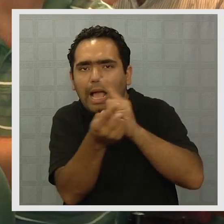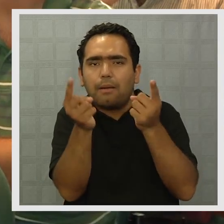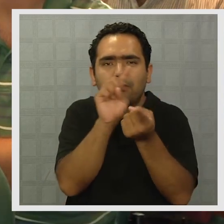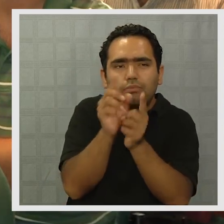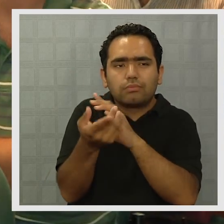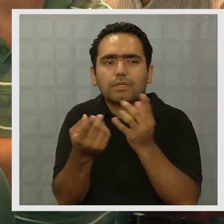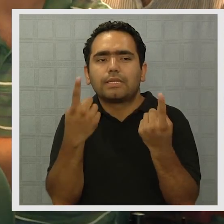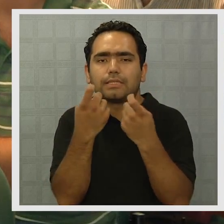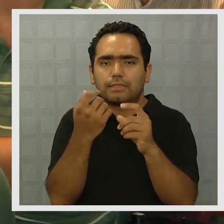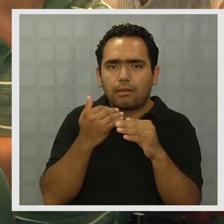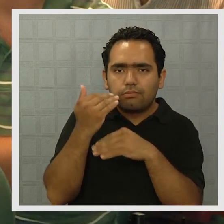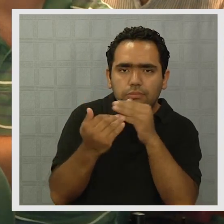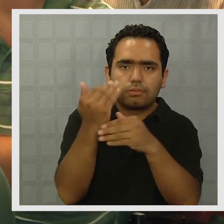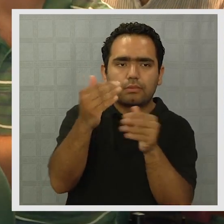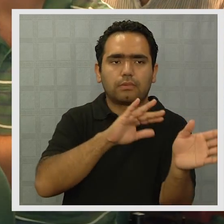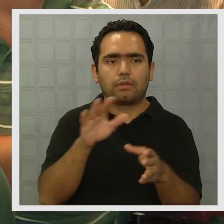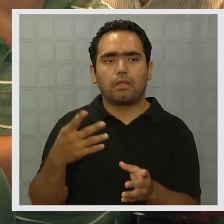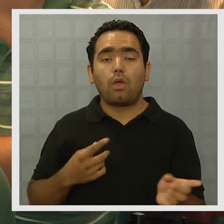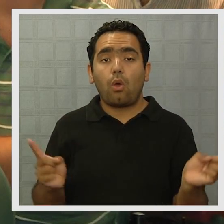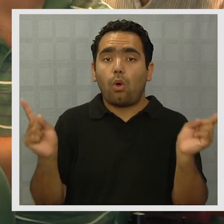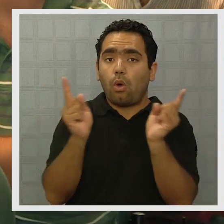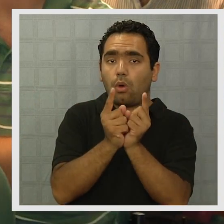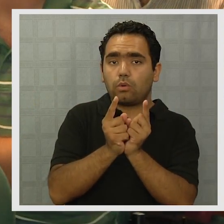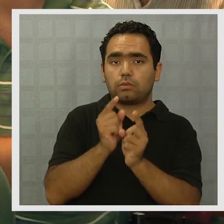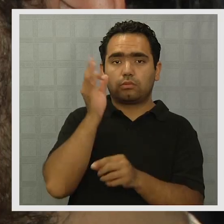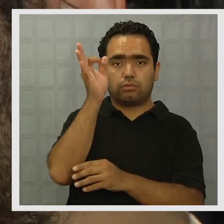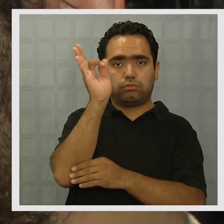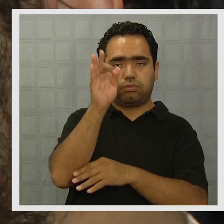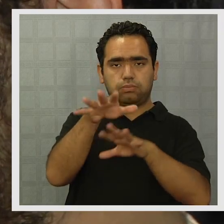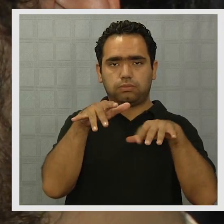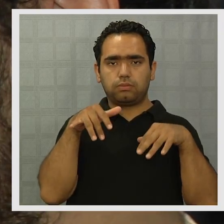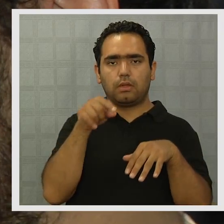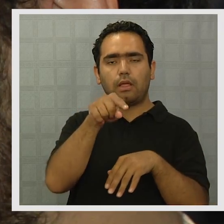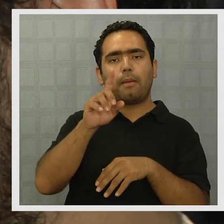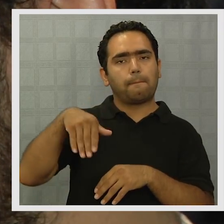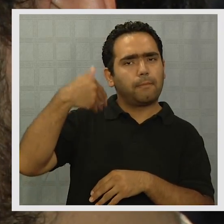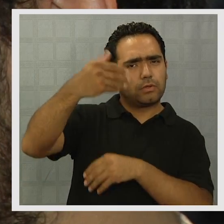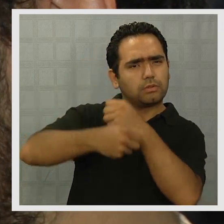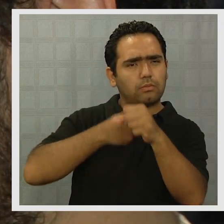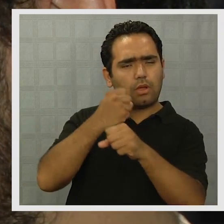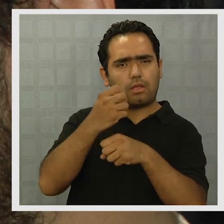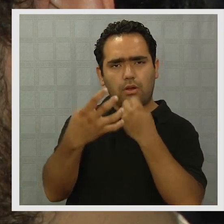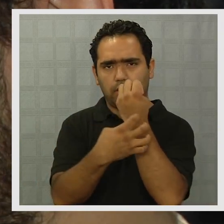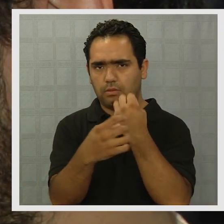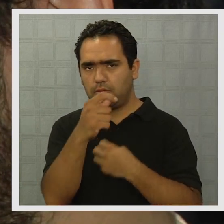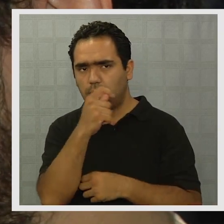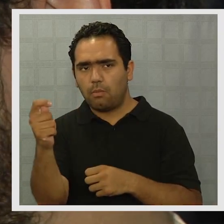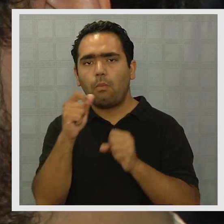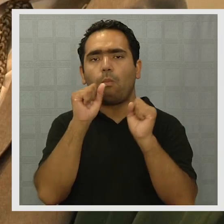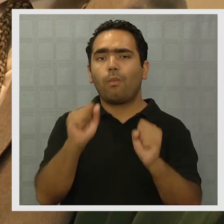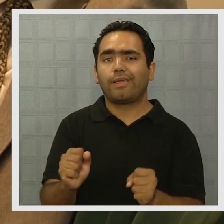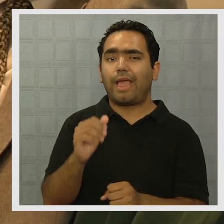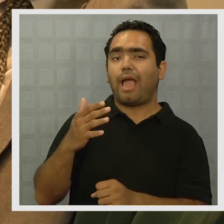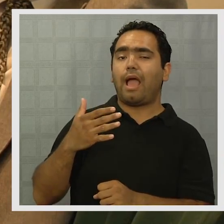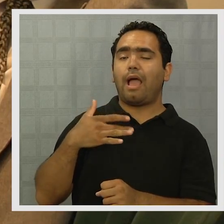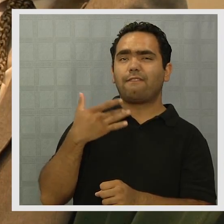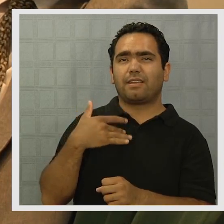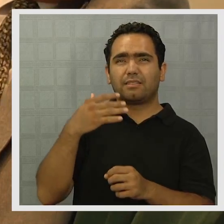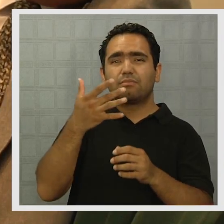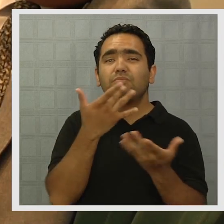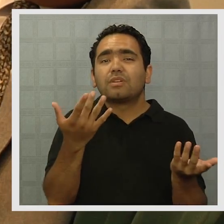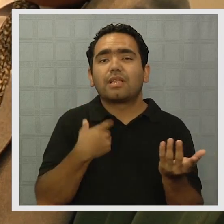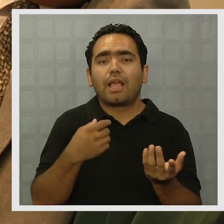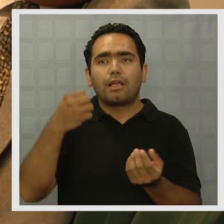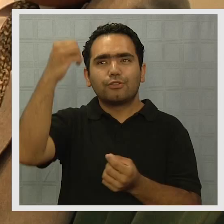medidas de adaptación que necesitamos ir emprendiendo. Según conclusiones del seminario, en los próximos años Tarapacá en su territorio andino podría